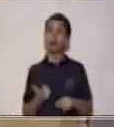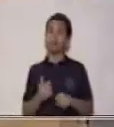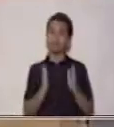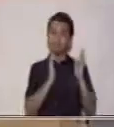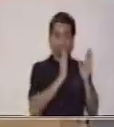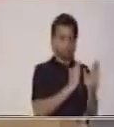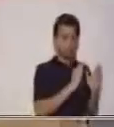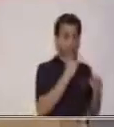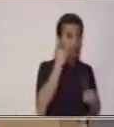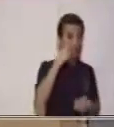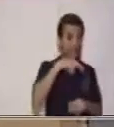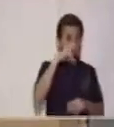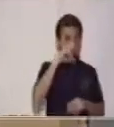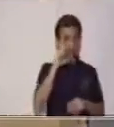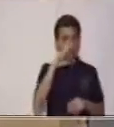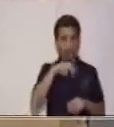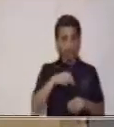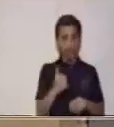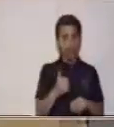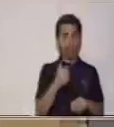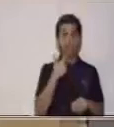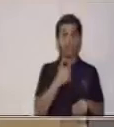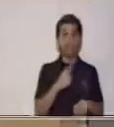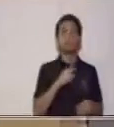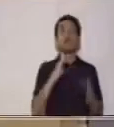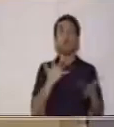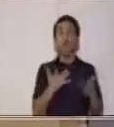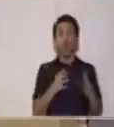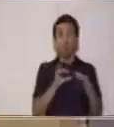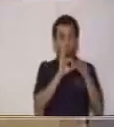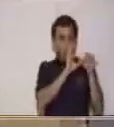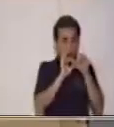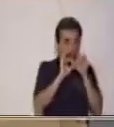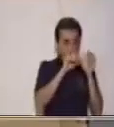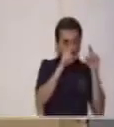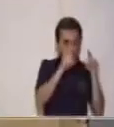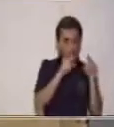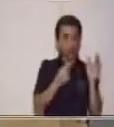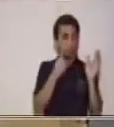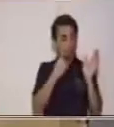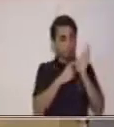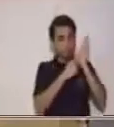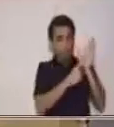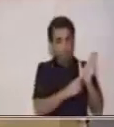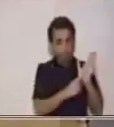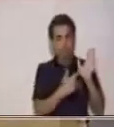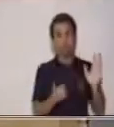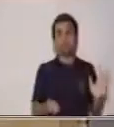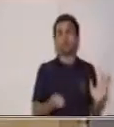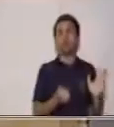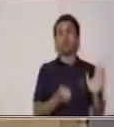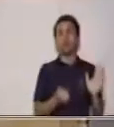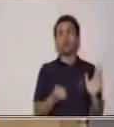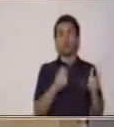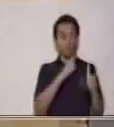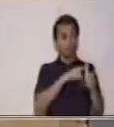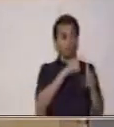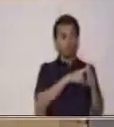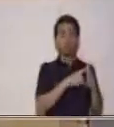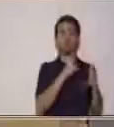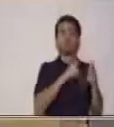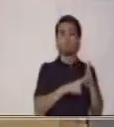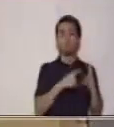y los paralingüísticos. Si hablamos de la presentación, estamos hablando de